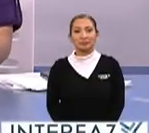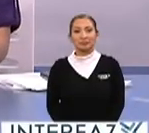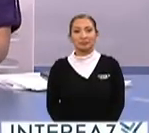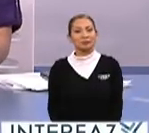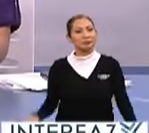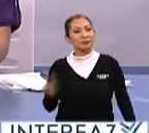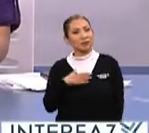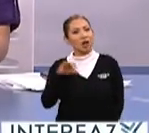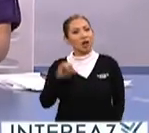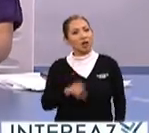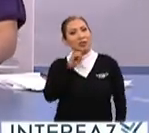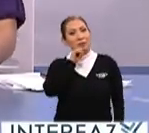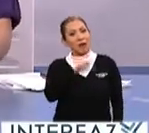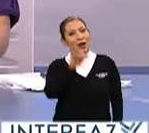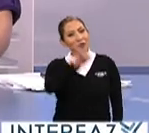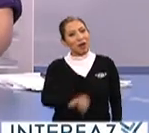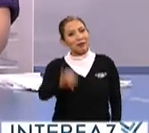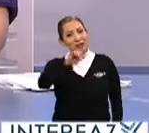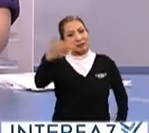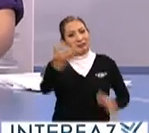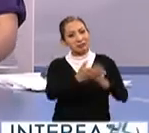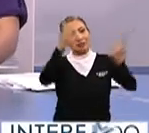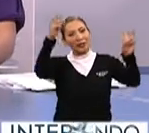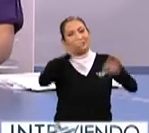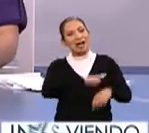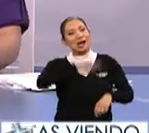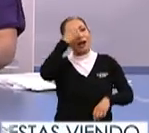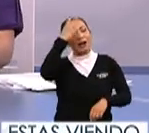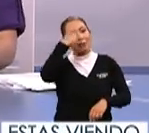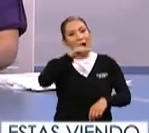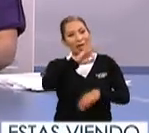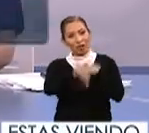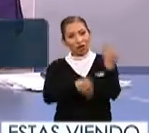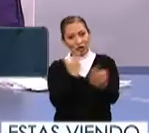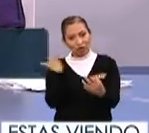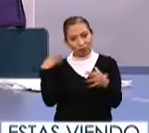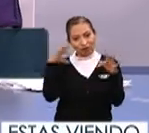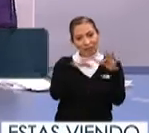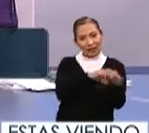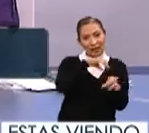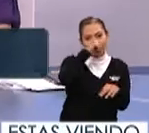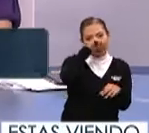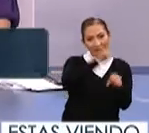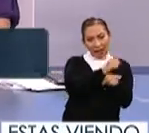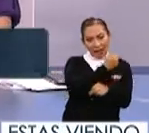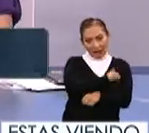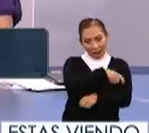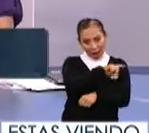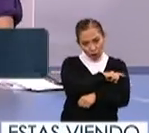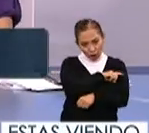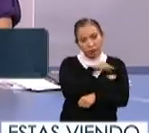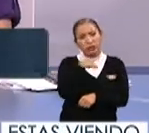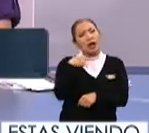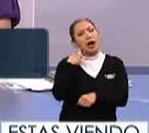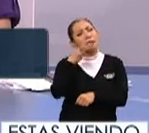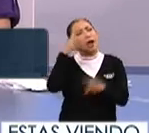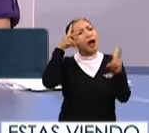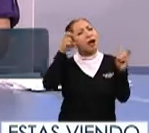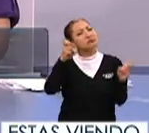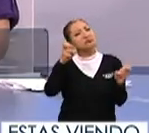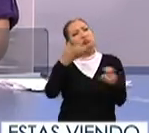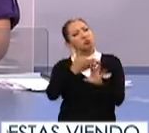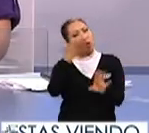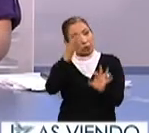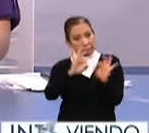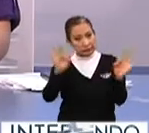Y bueno, hoy también es jueves de nuestra sección Salud para Todos que hacemos en colaboración con la Secretaría de Salud y hoy vamos a hablar de un